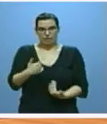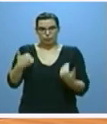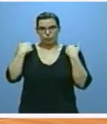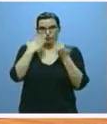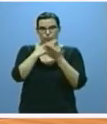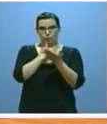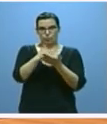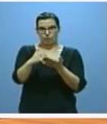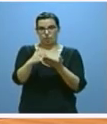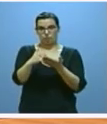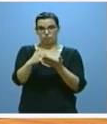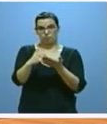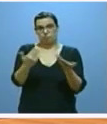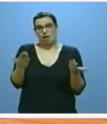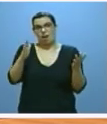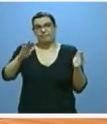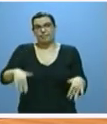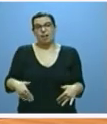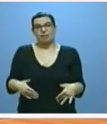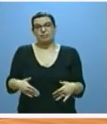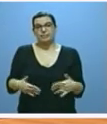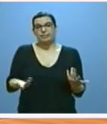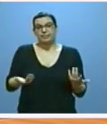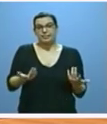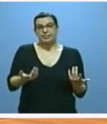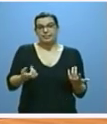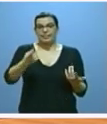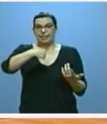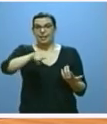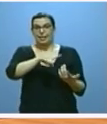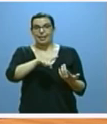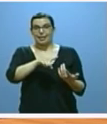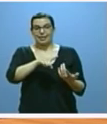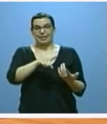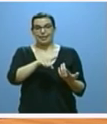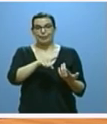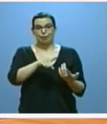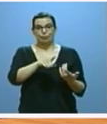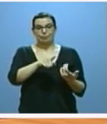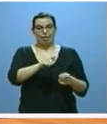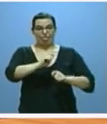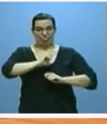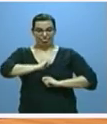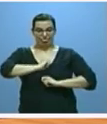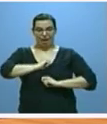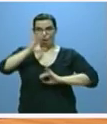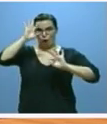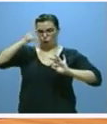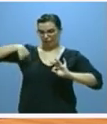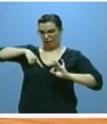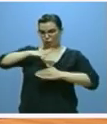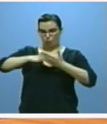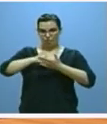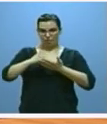que son al final los que explican y justifican nuestra propia existencia como comunidad